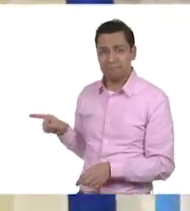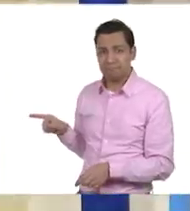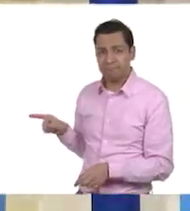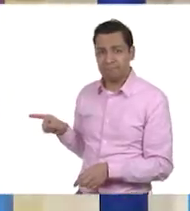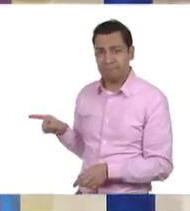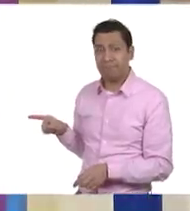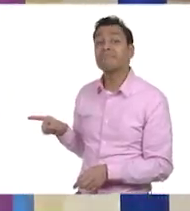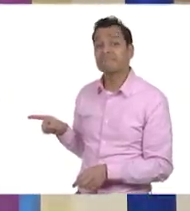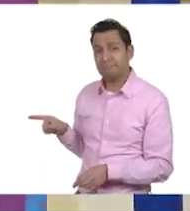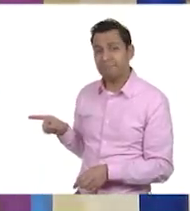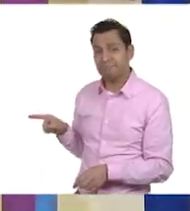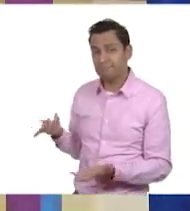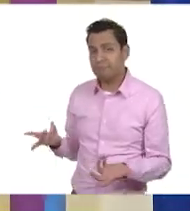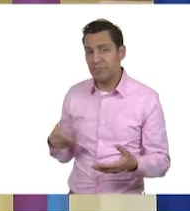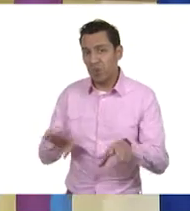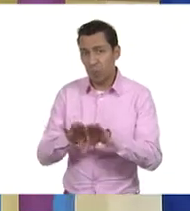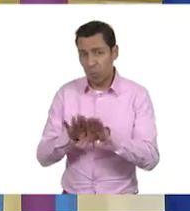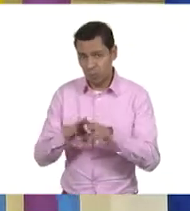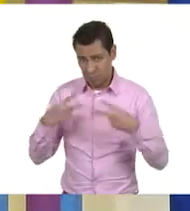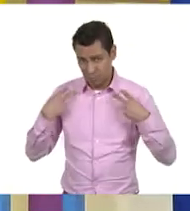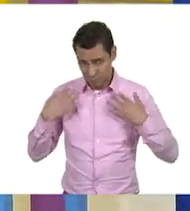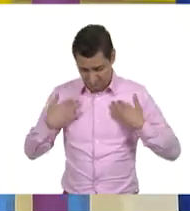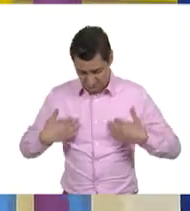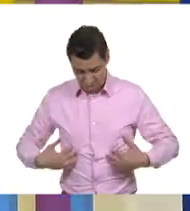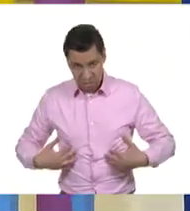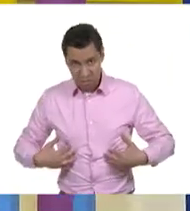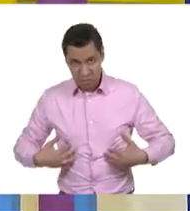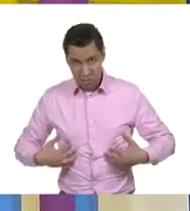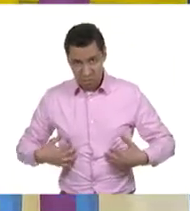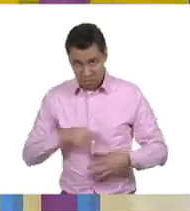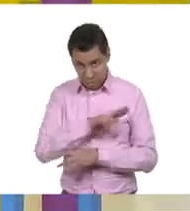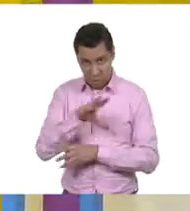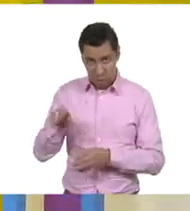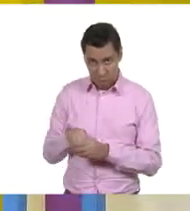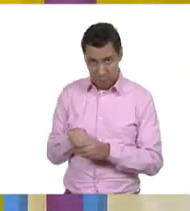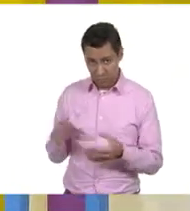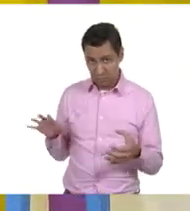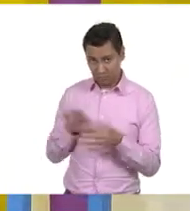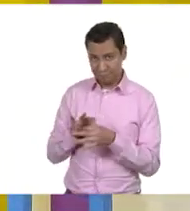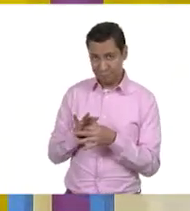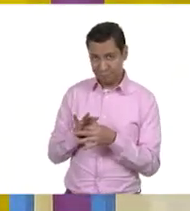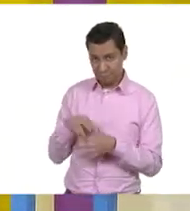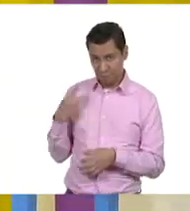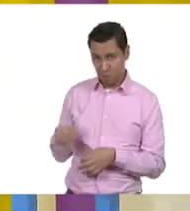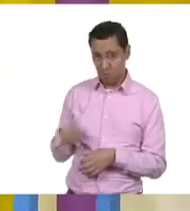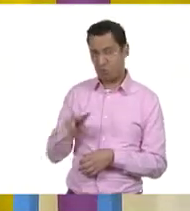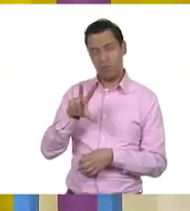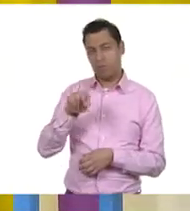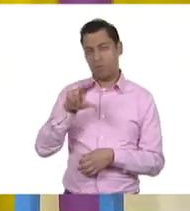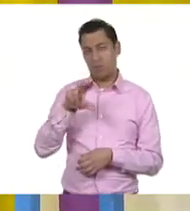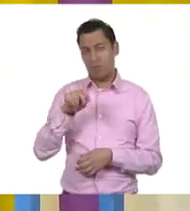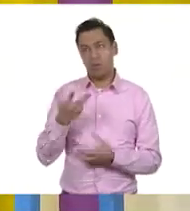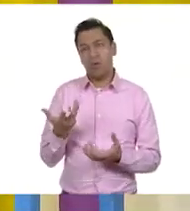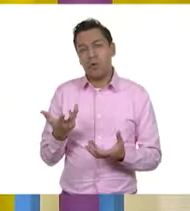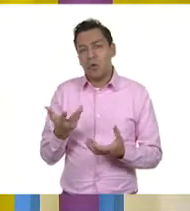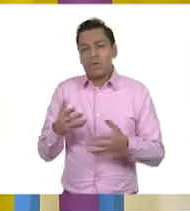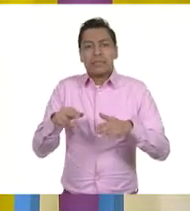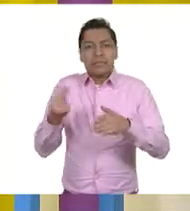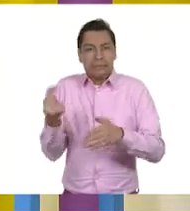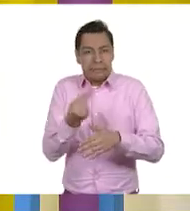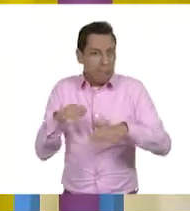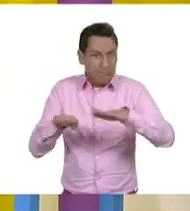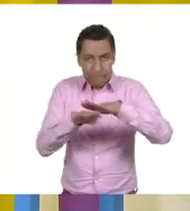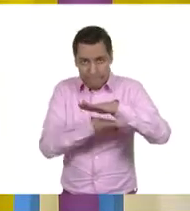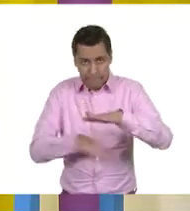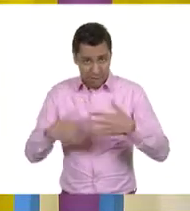¿Y los tenis no serían parte del vestido? Bueno, de alguna forma, pero tienes razón. Depende a qué nos refiramos, ¿a la necesidad básica de